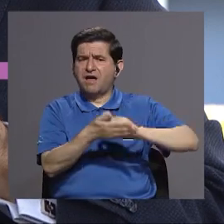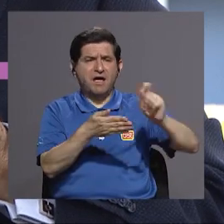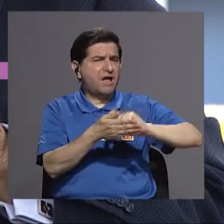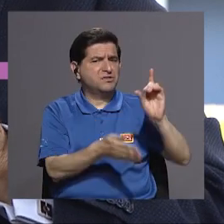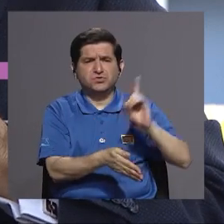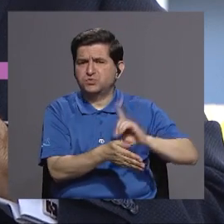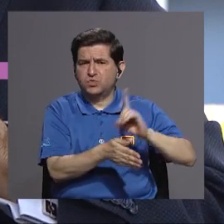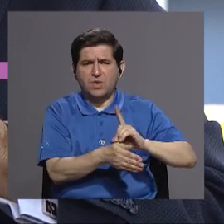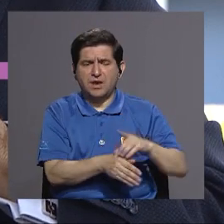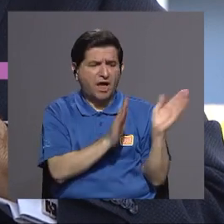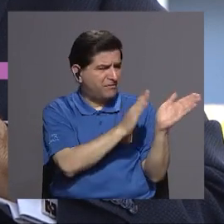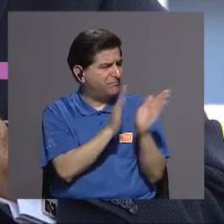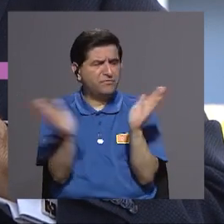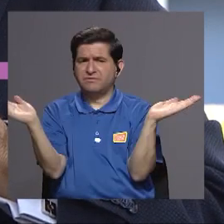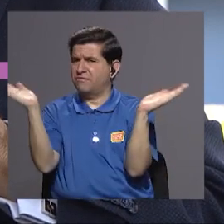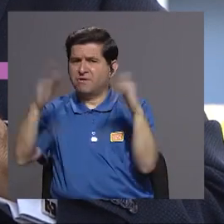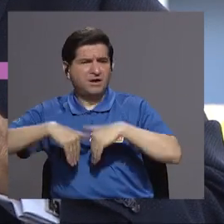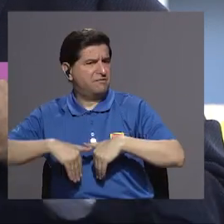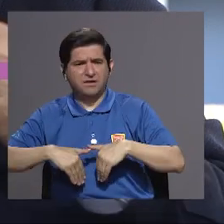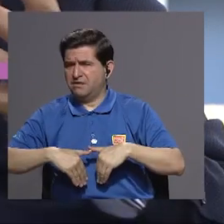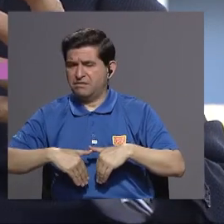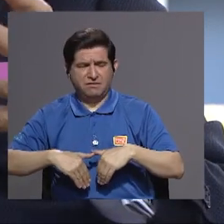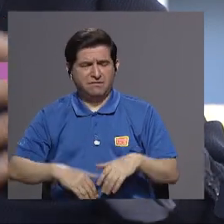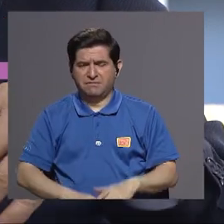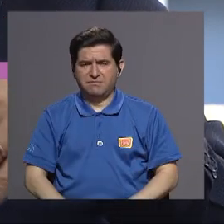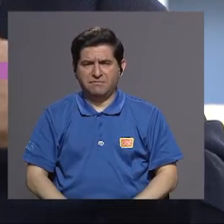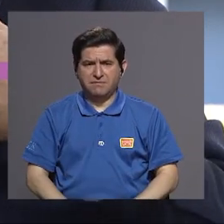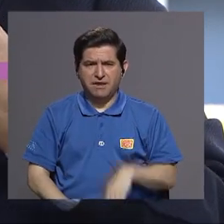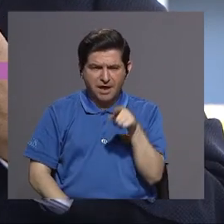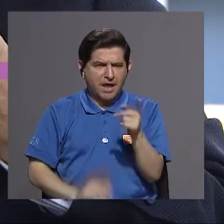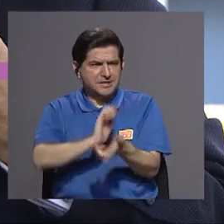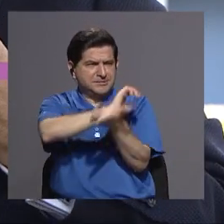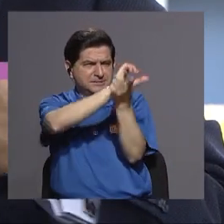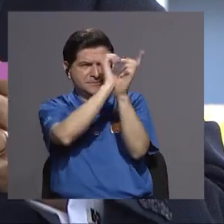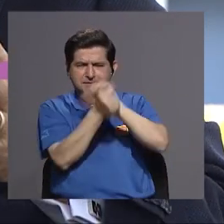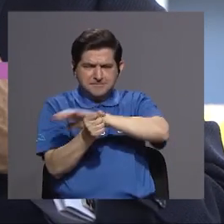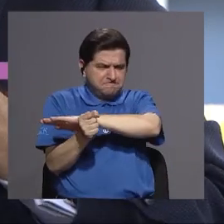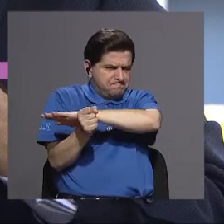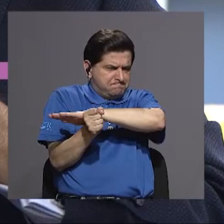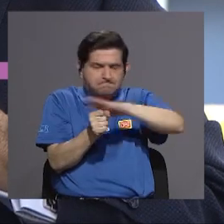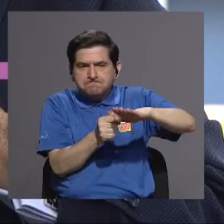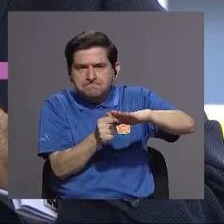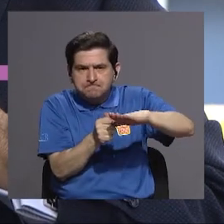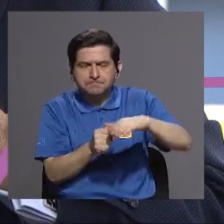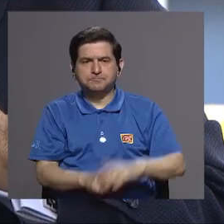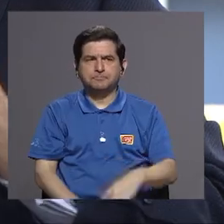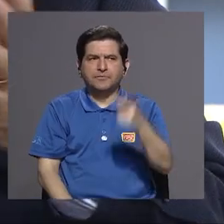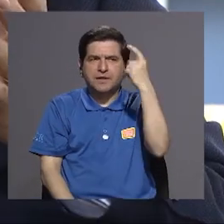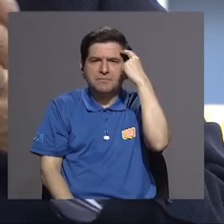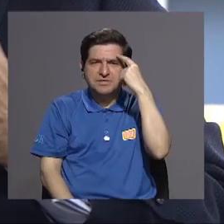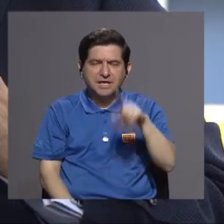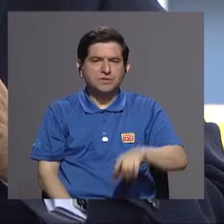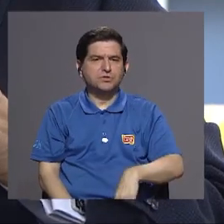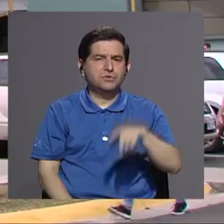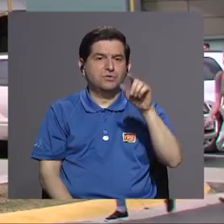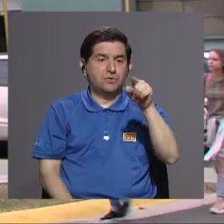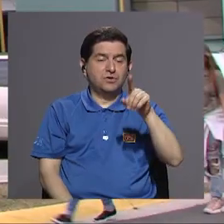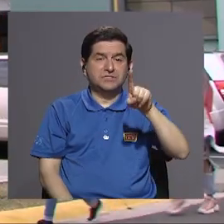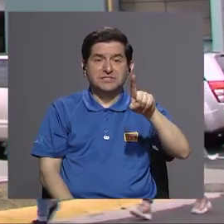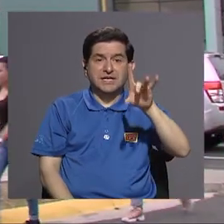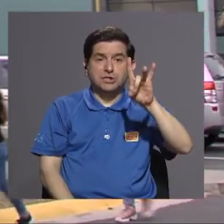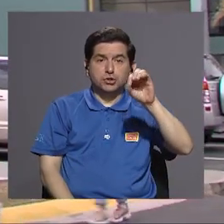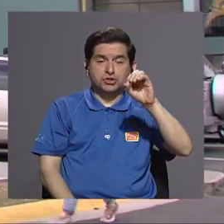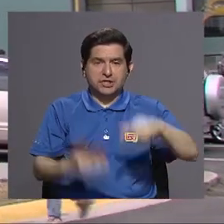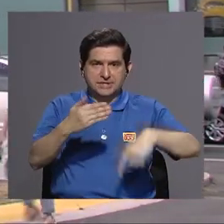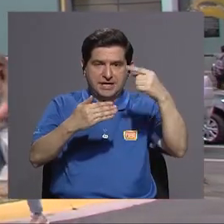ni de formación este y esto hizo un cambio absolutamente de 180 grados para